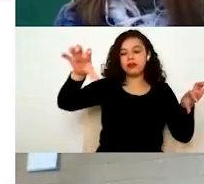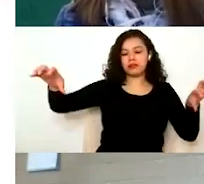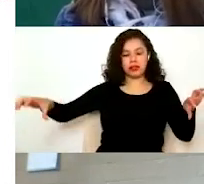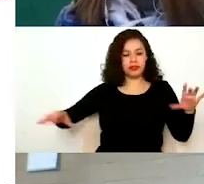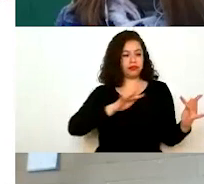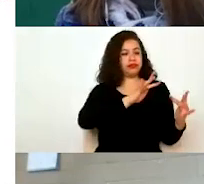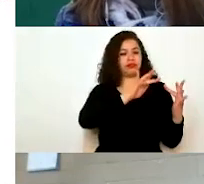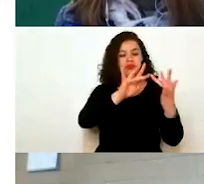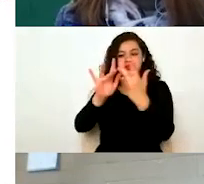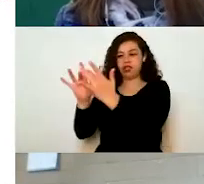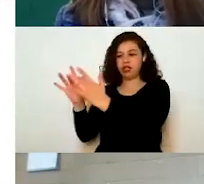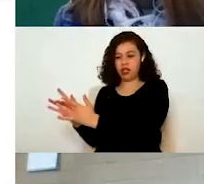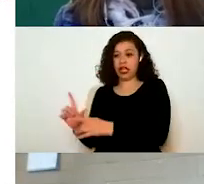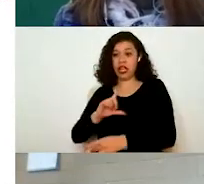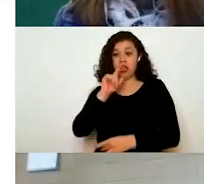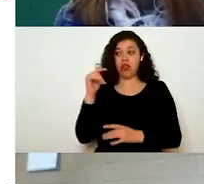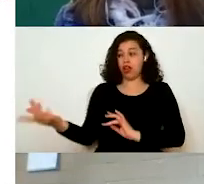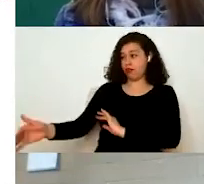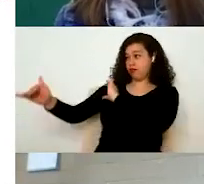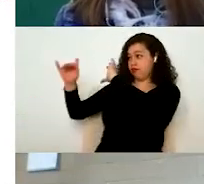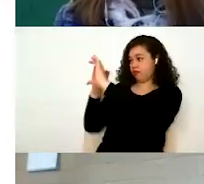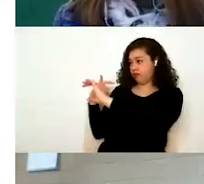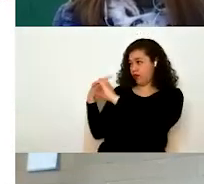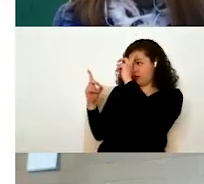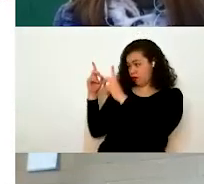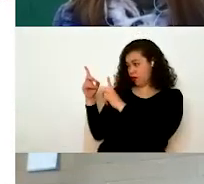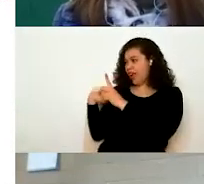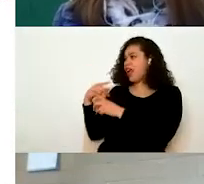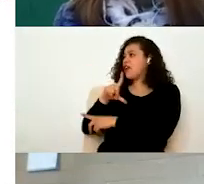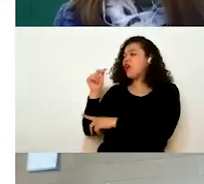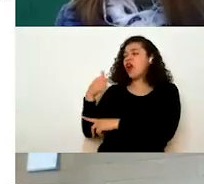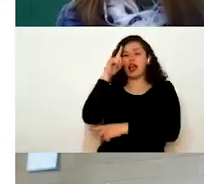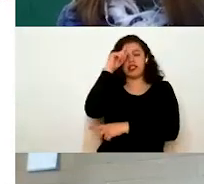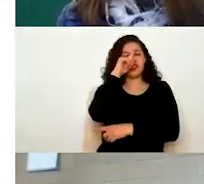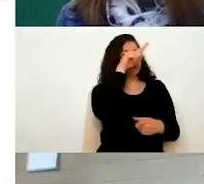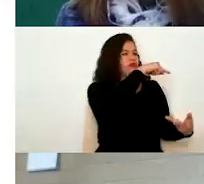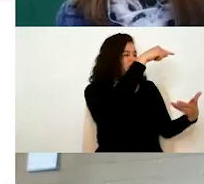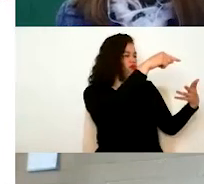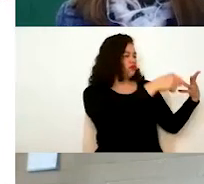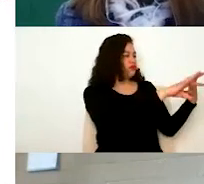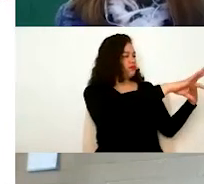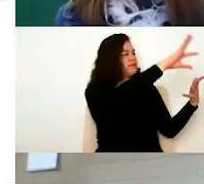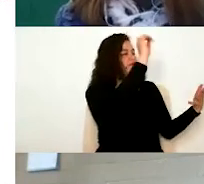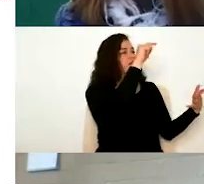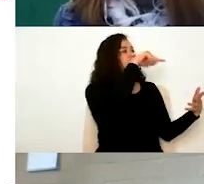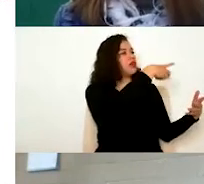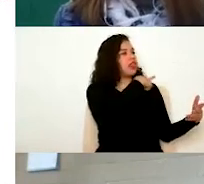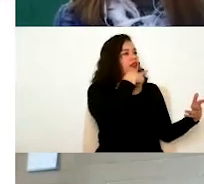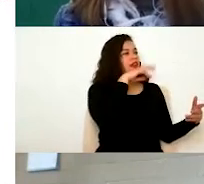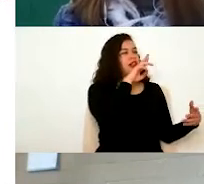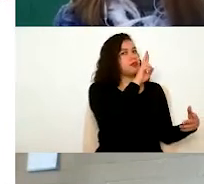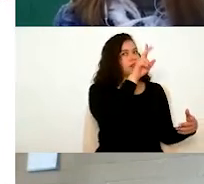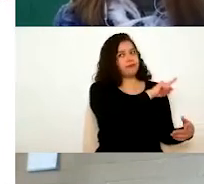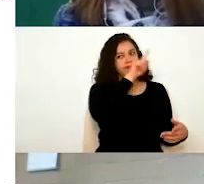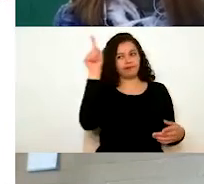ellos asignan su asesor, dependiendo el tema y la institución de la que se trate. La respuesta que se les